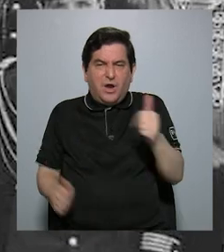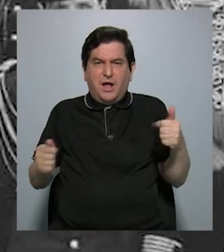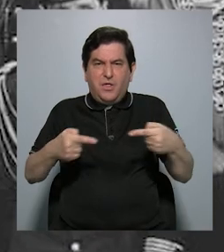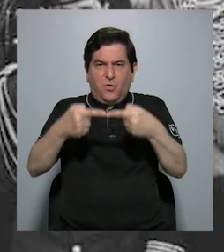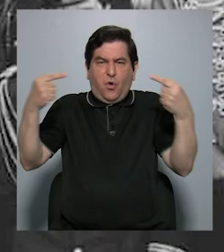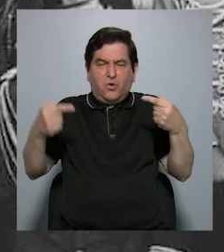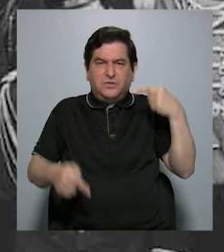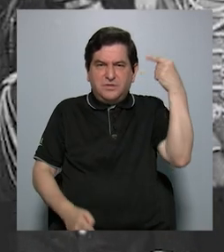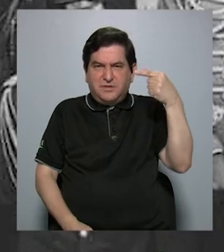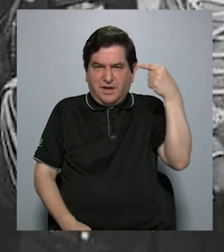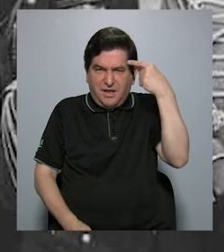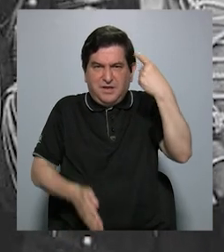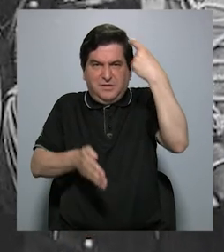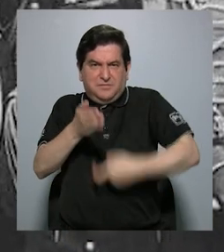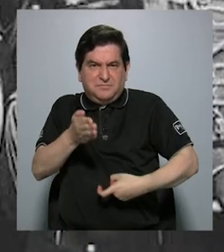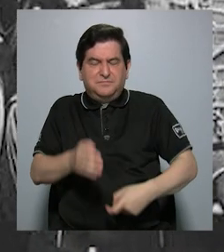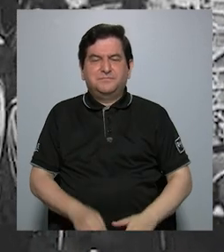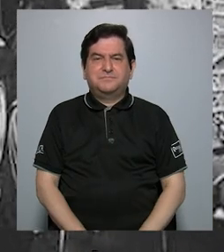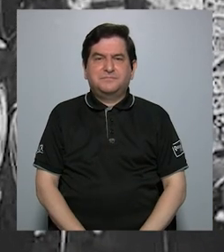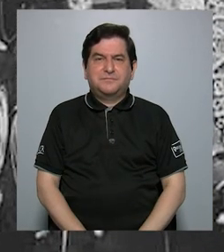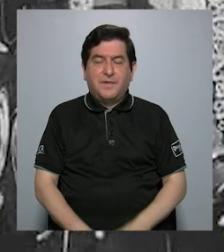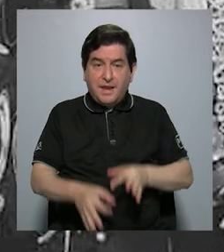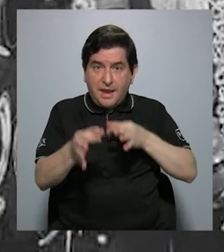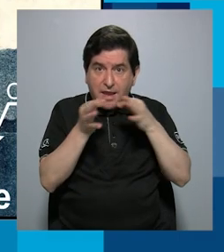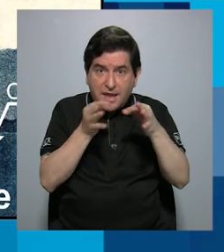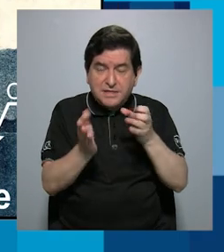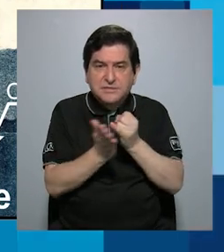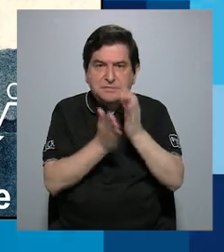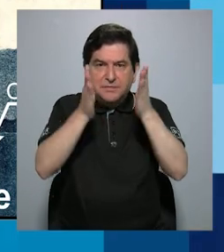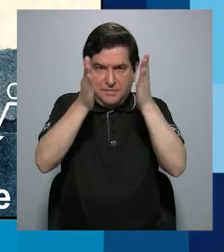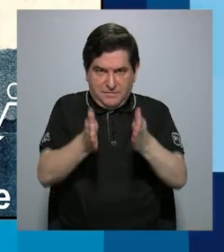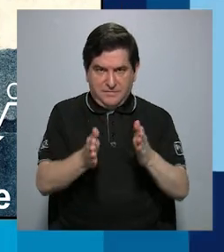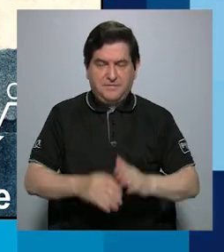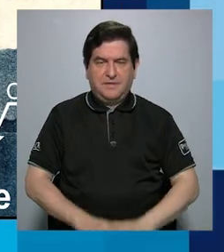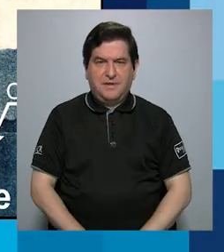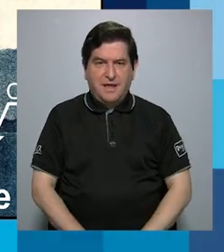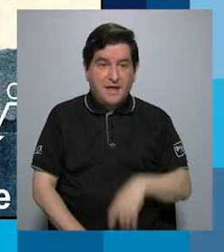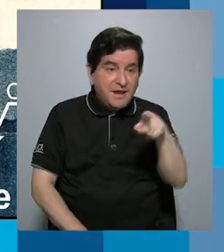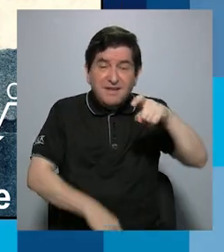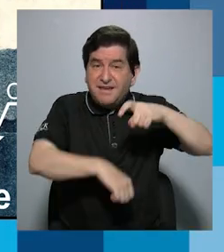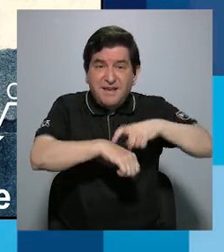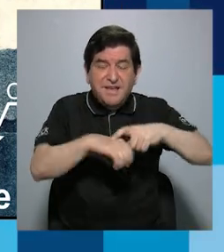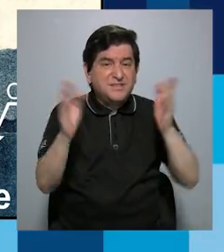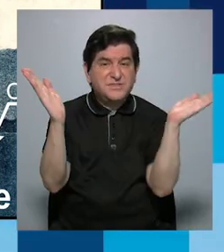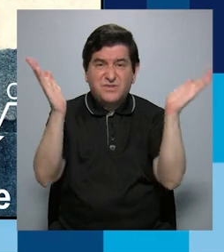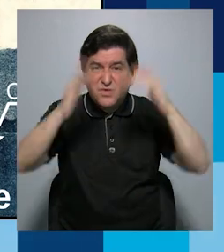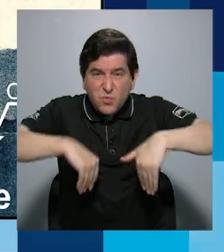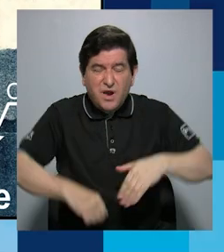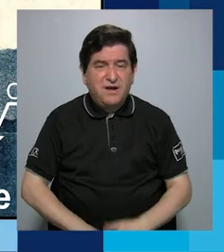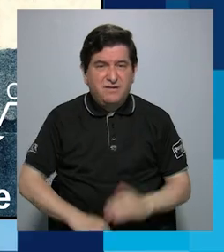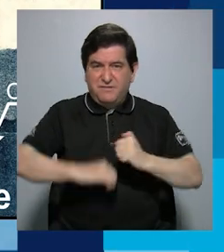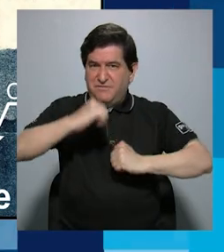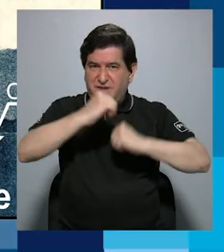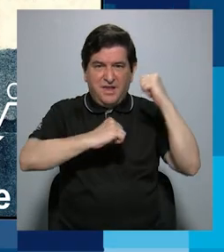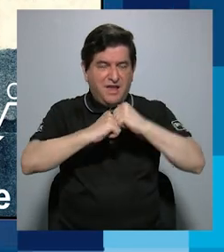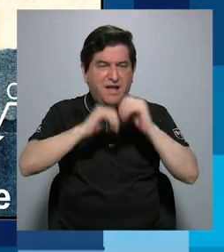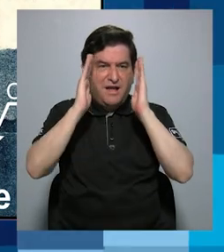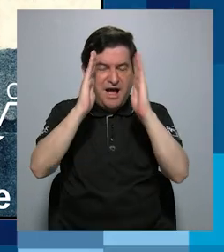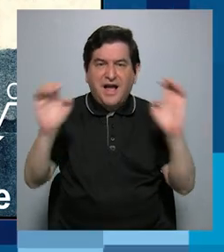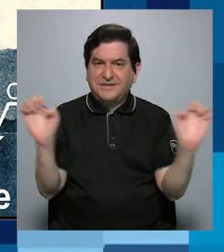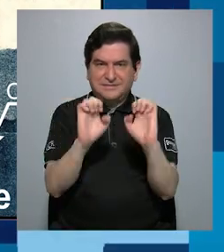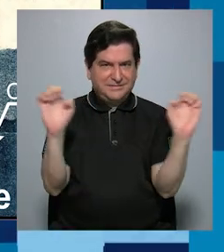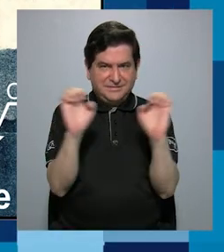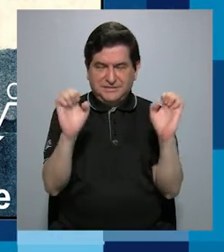dictadura. Según explicaron los investigadores, en esa época no existía una estructura para atender